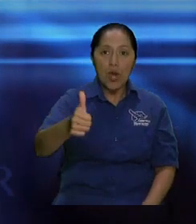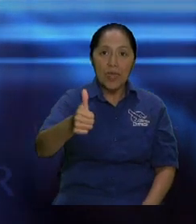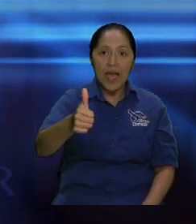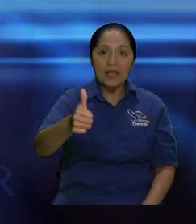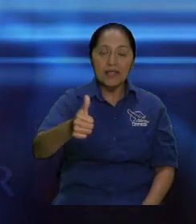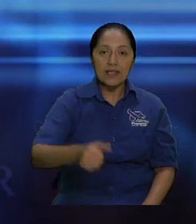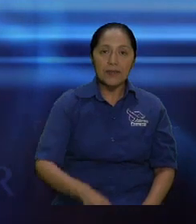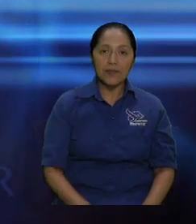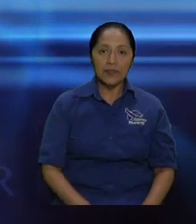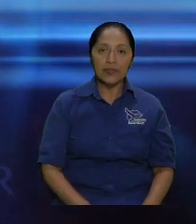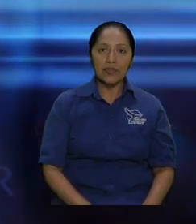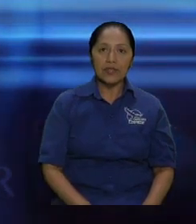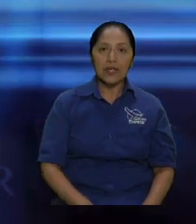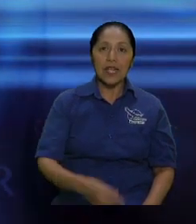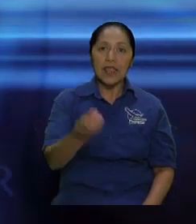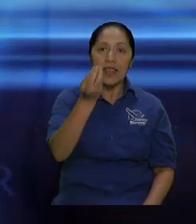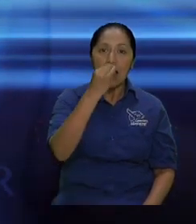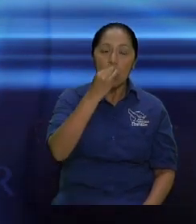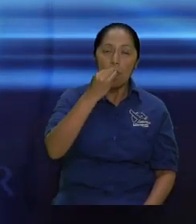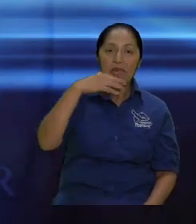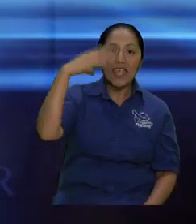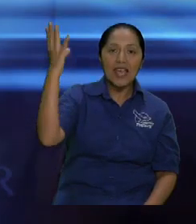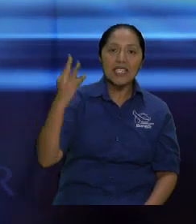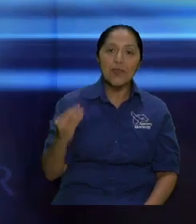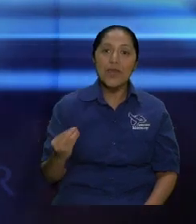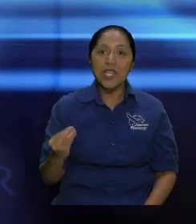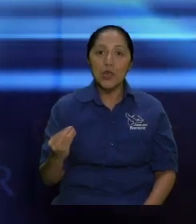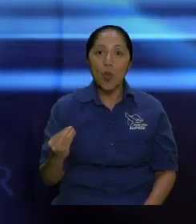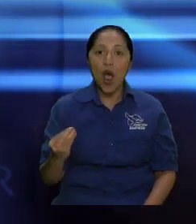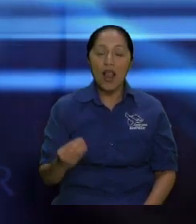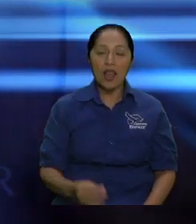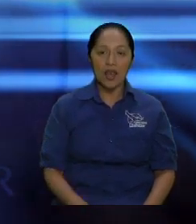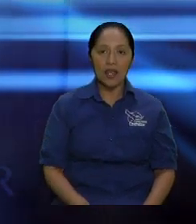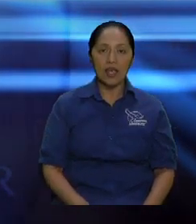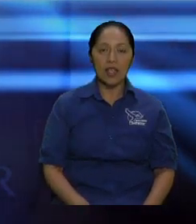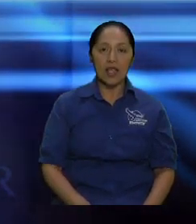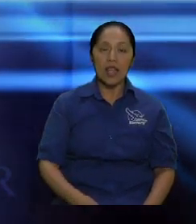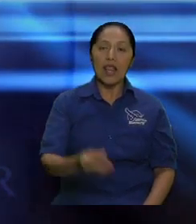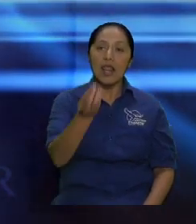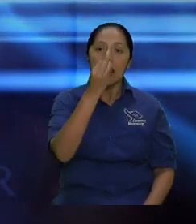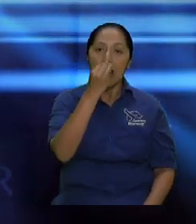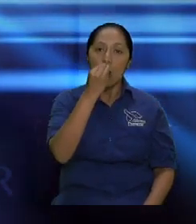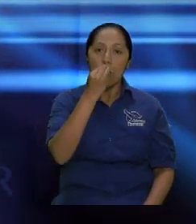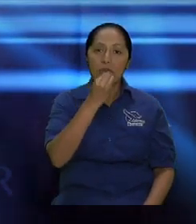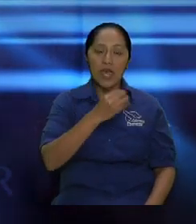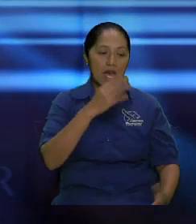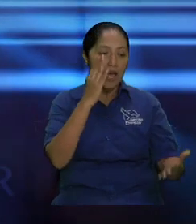No comida chatarra. Recuerde no estoy hablando de lo físico.